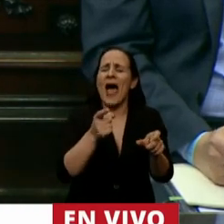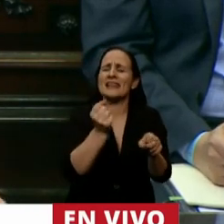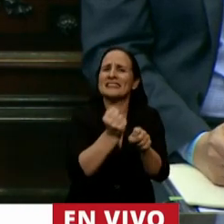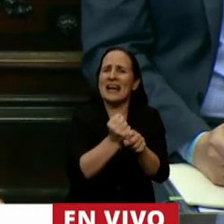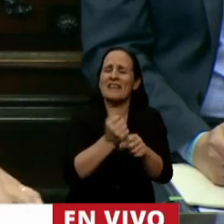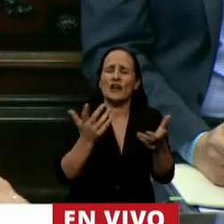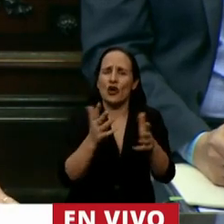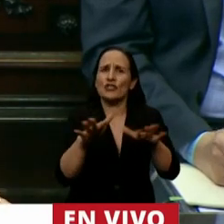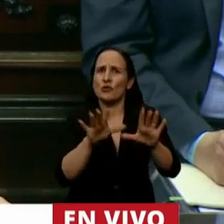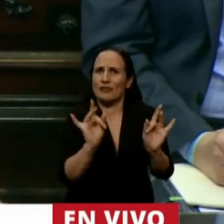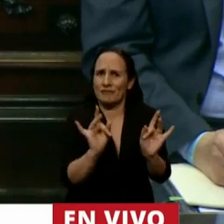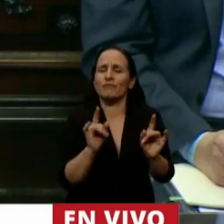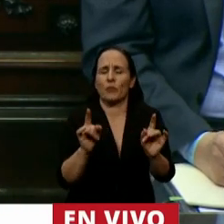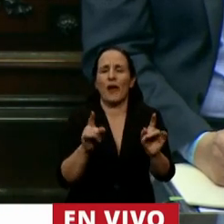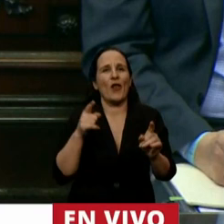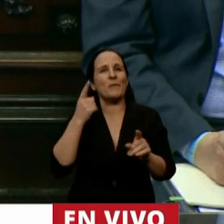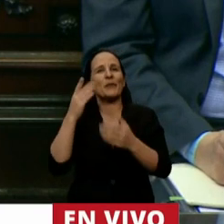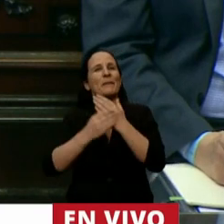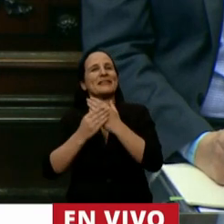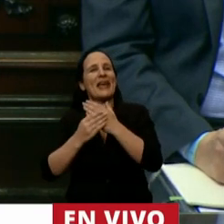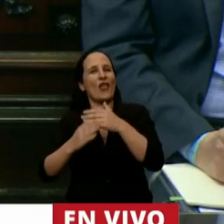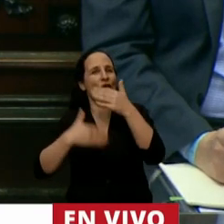vulnerabilidad esto desde el Ministerio de Desarrollo Social